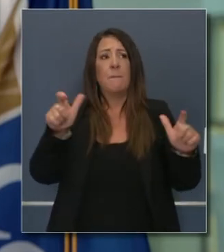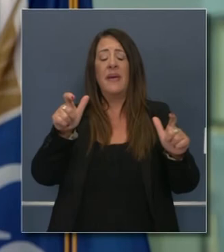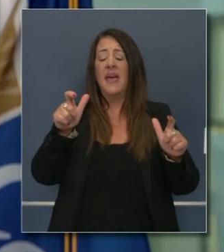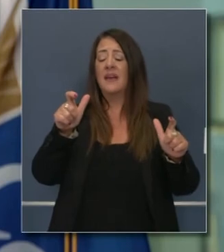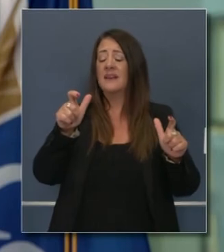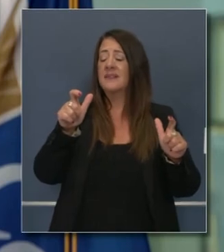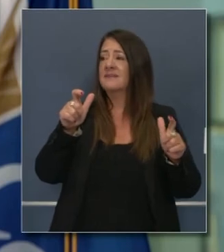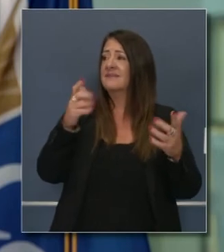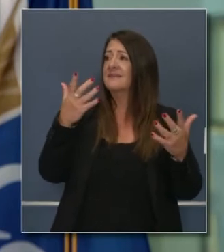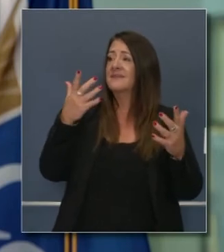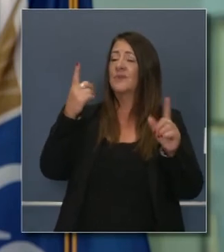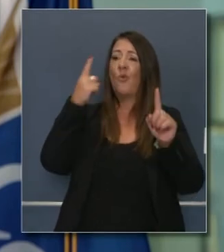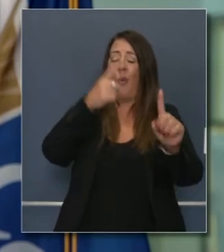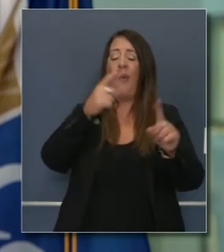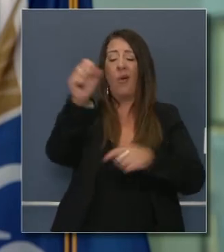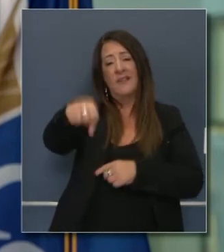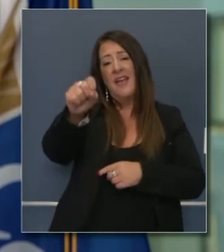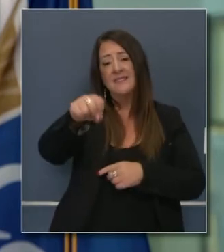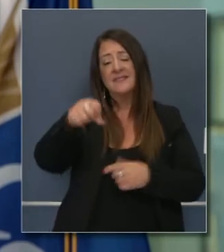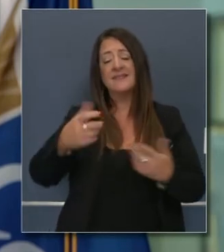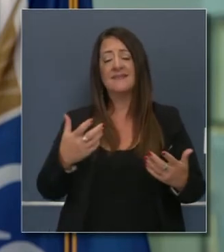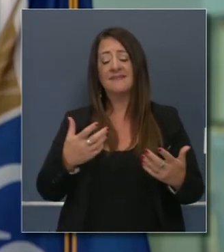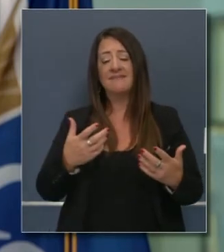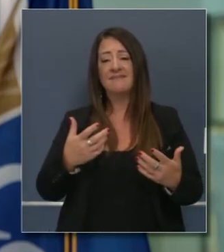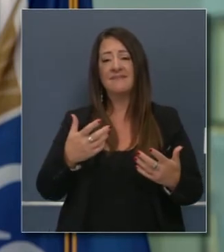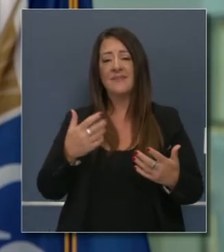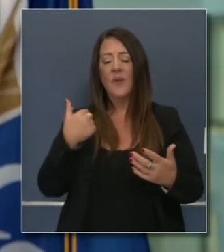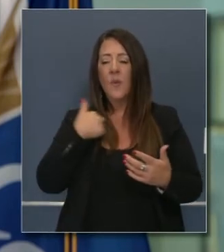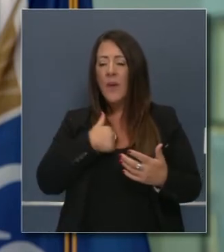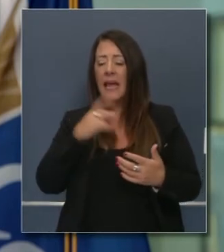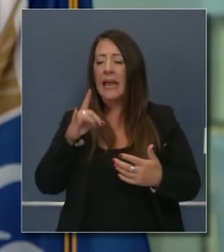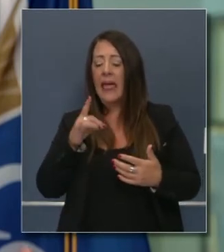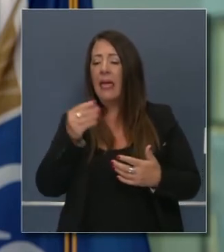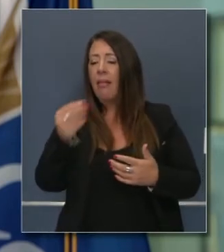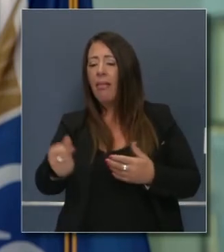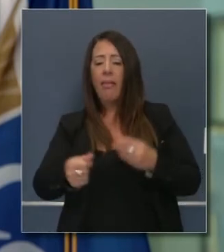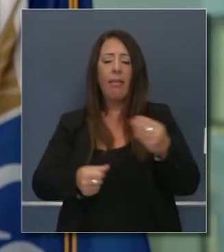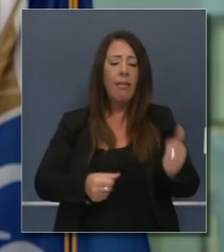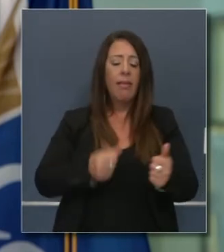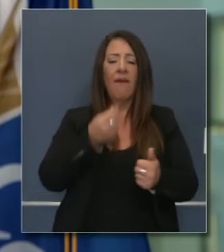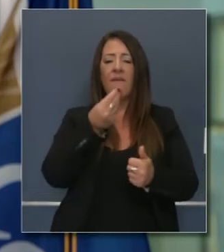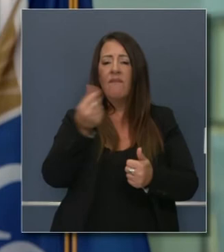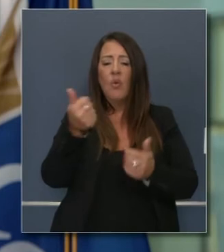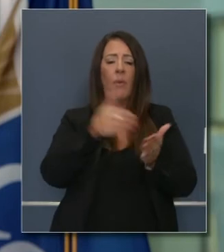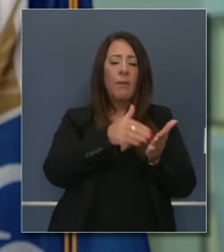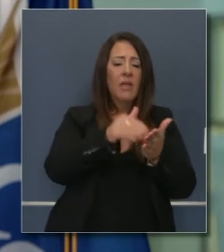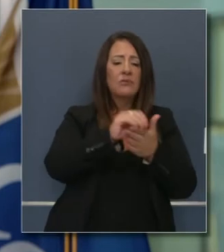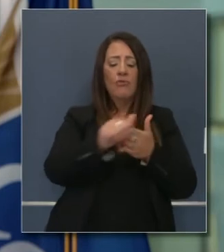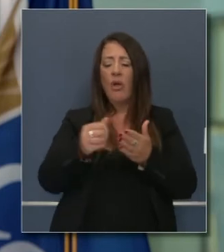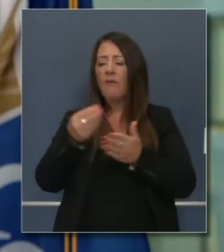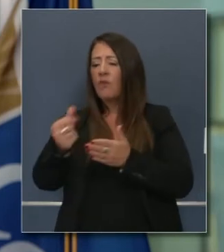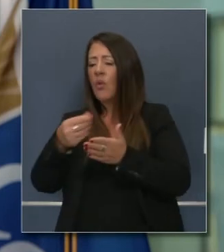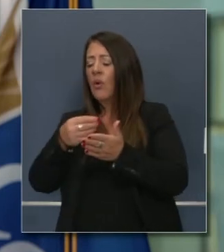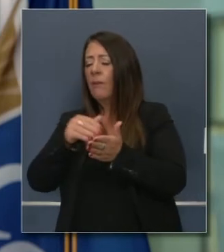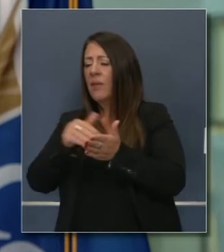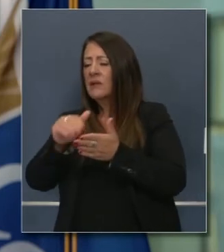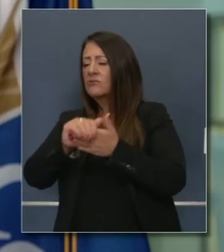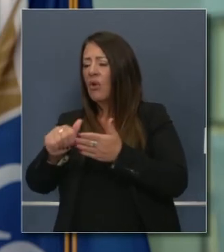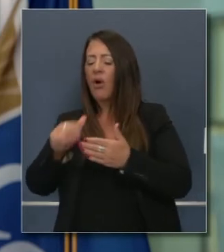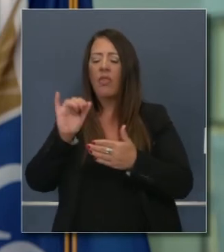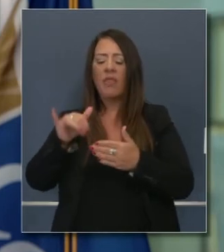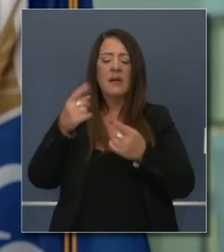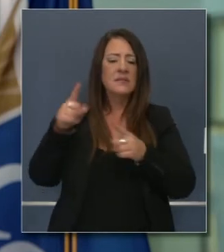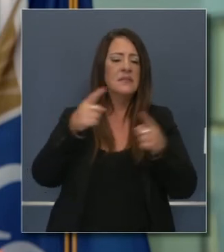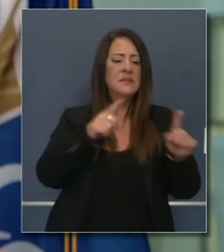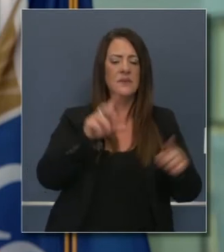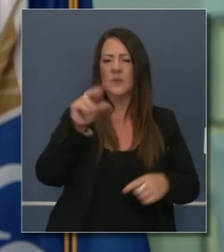movimiento atrevido y fuerte. Ha habido unos cuantos millones aquí, unos cuantos millones allá, tal vez 10 millones por acá y la gente cree que